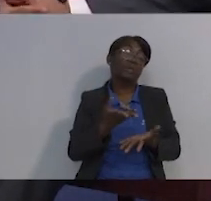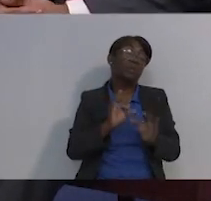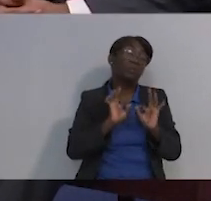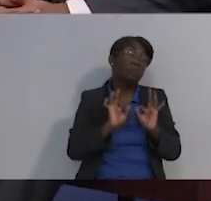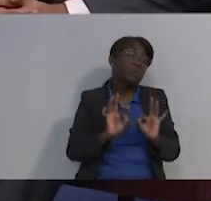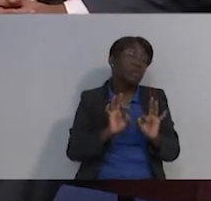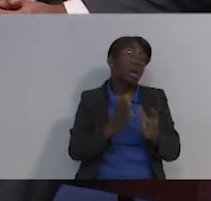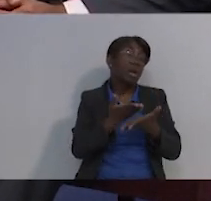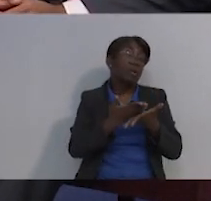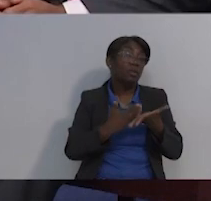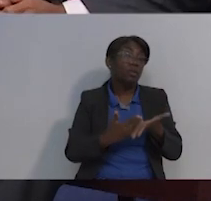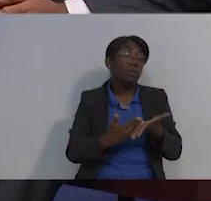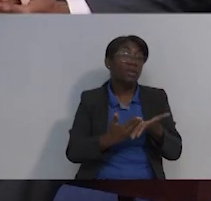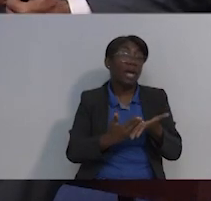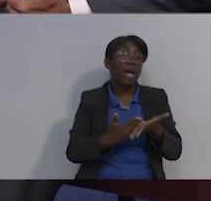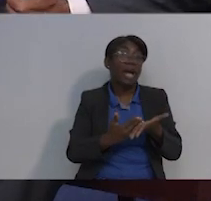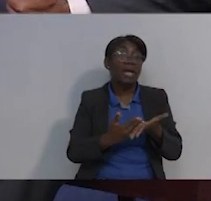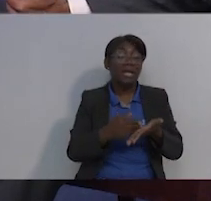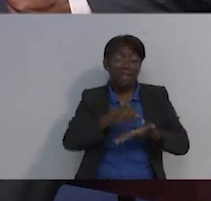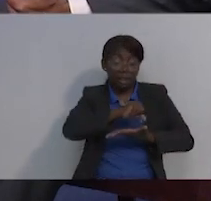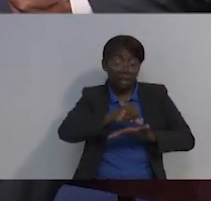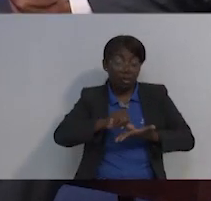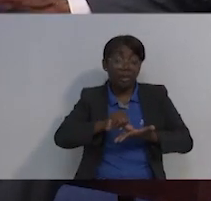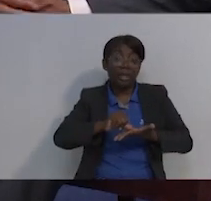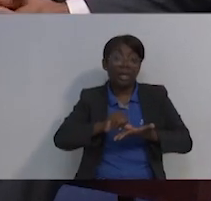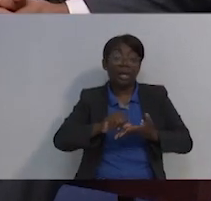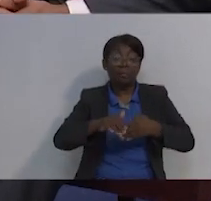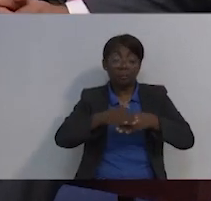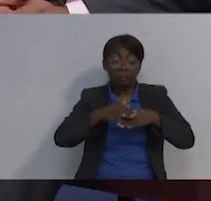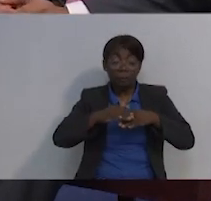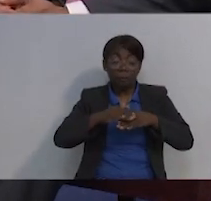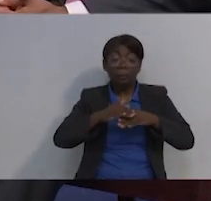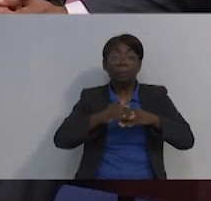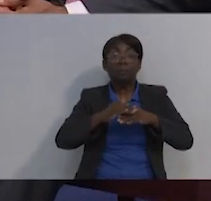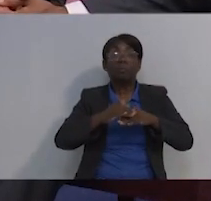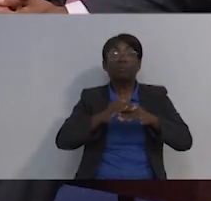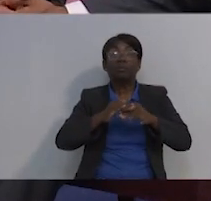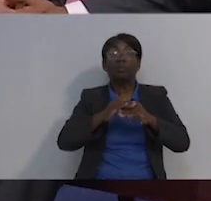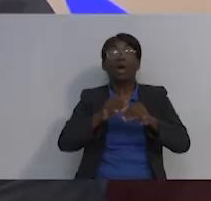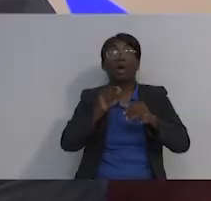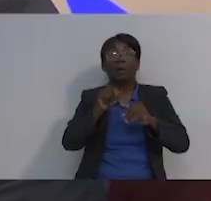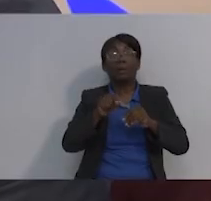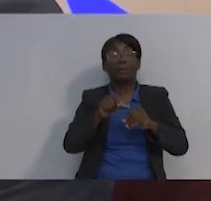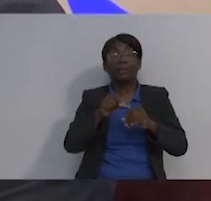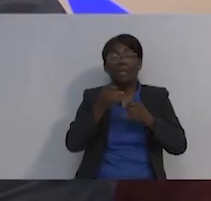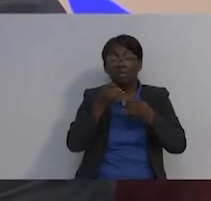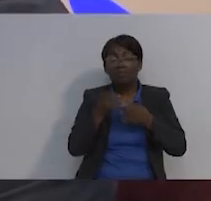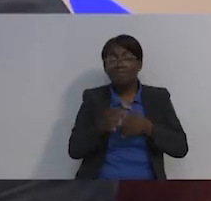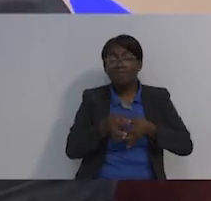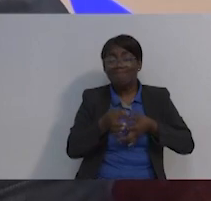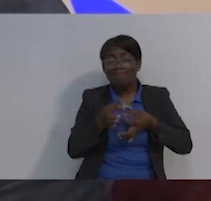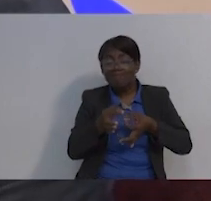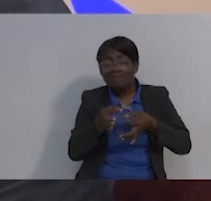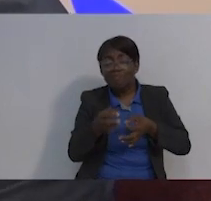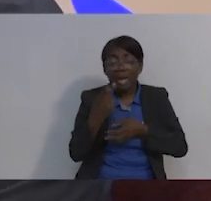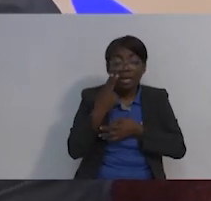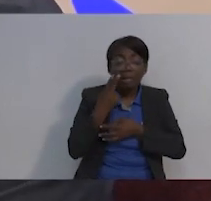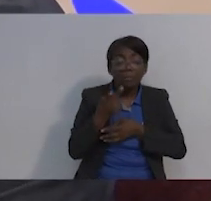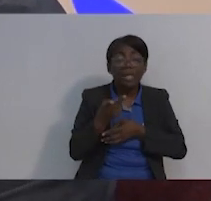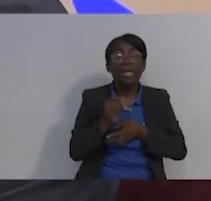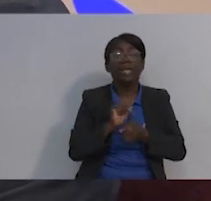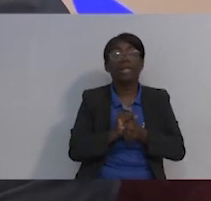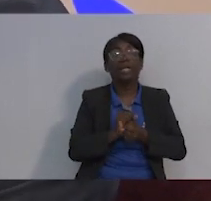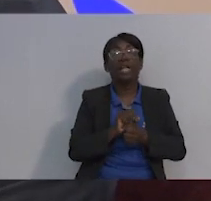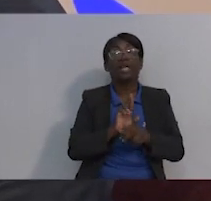ocasiones la cirugía reconstructiva se retrasa un poco para ver ya los resultados definitivos